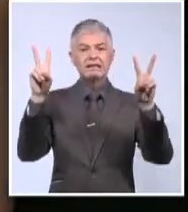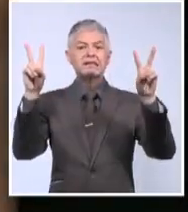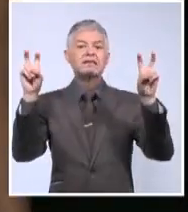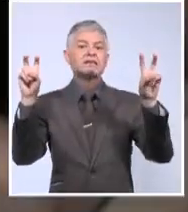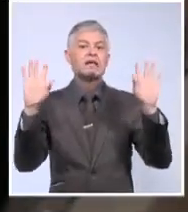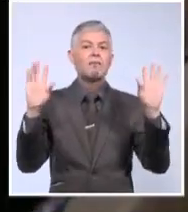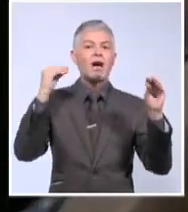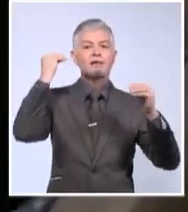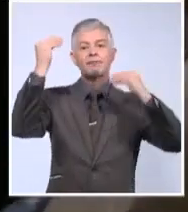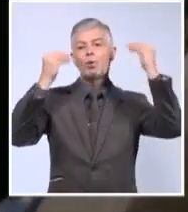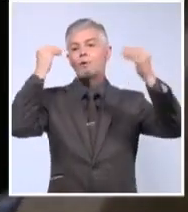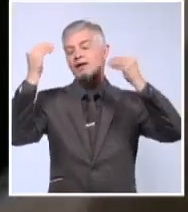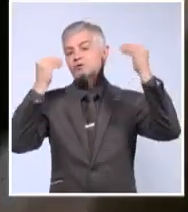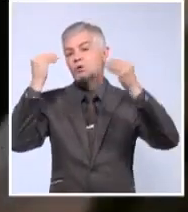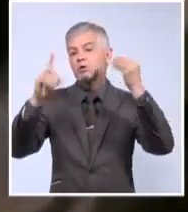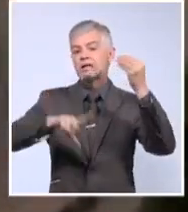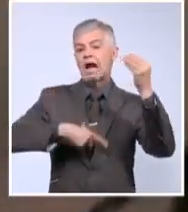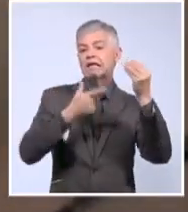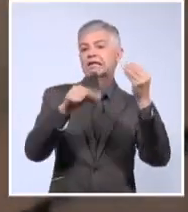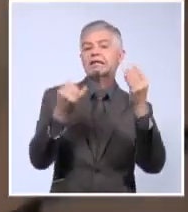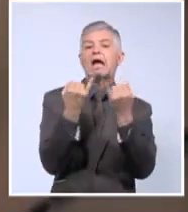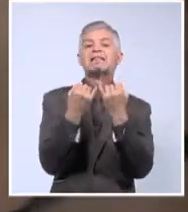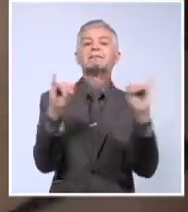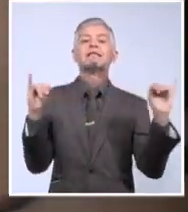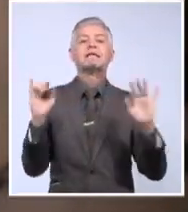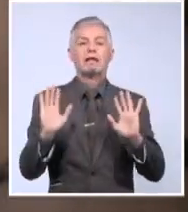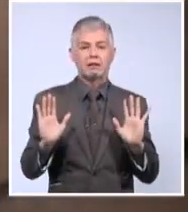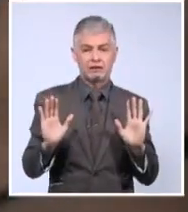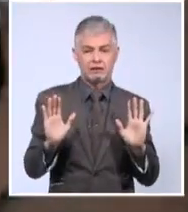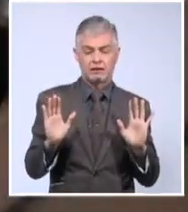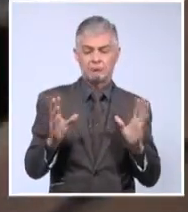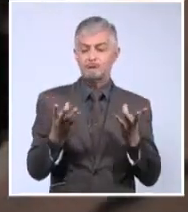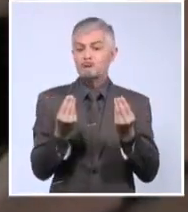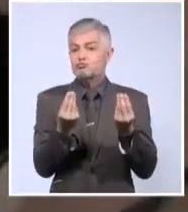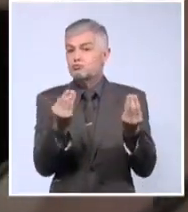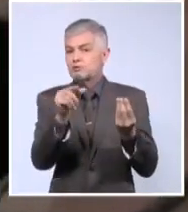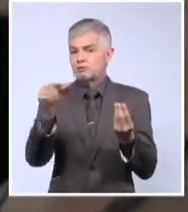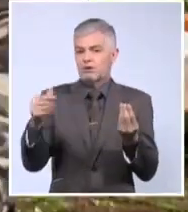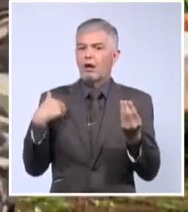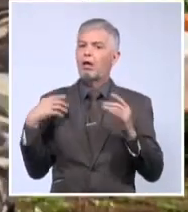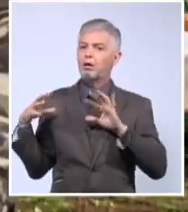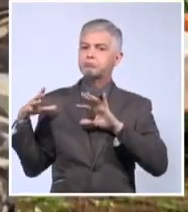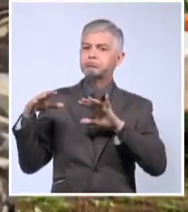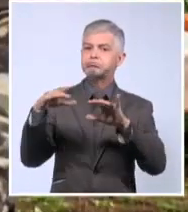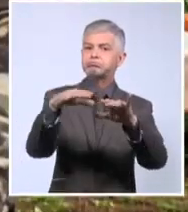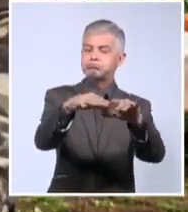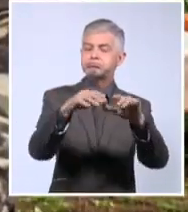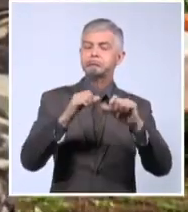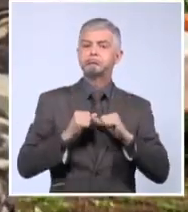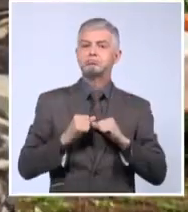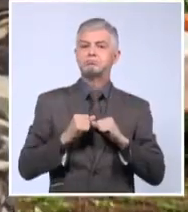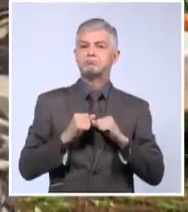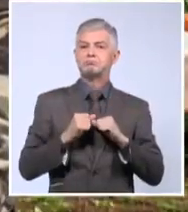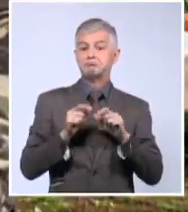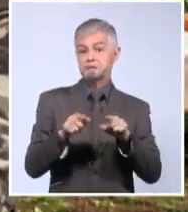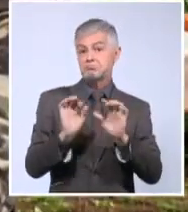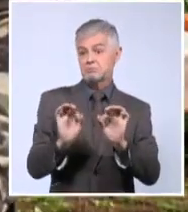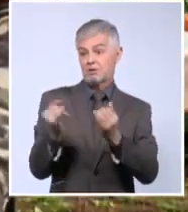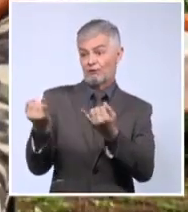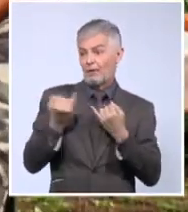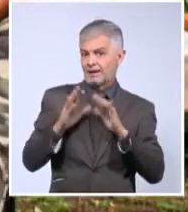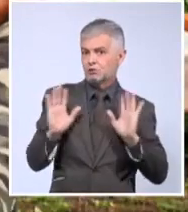artistas independientes, muchos acudimos por esa información,